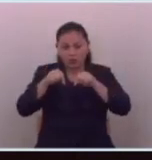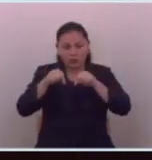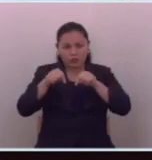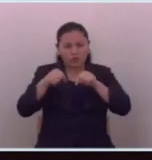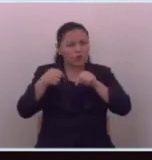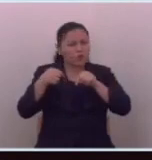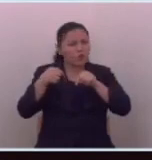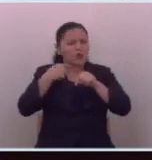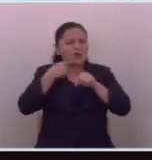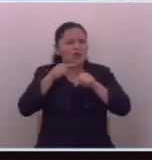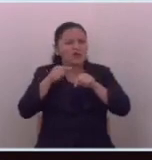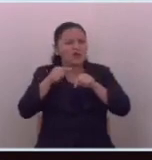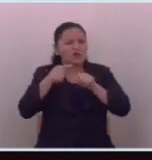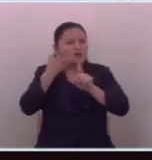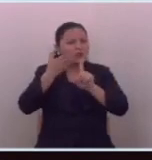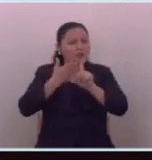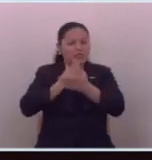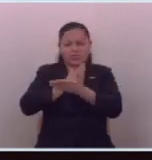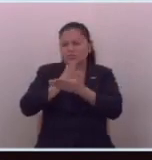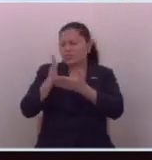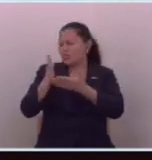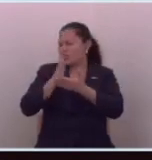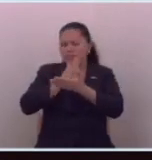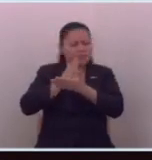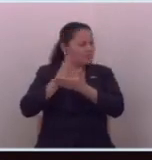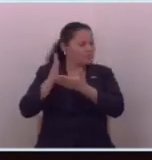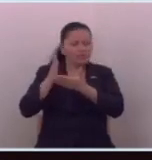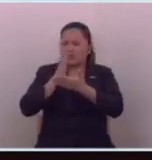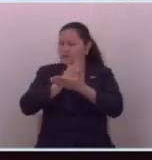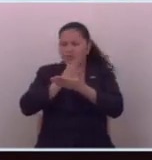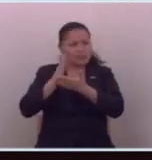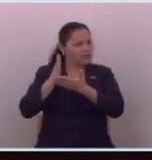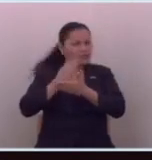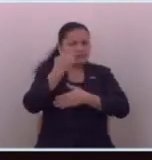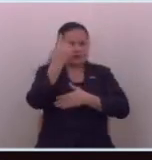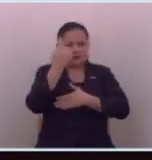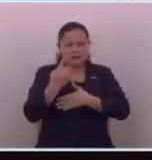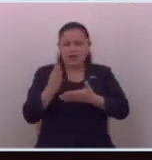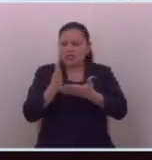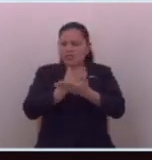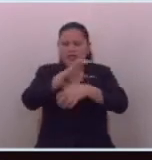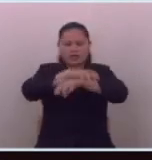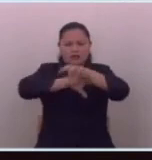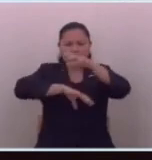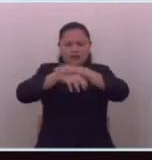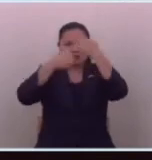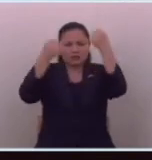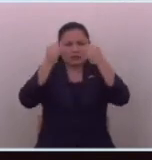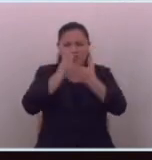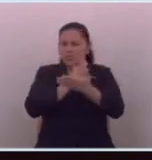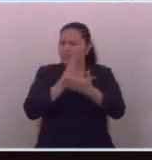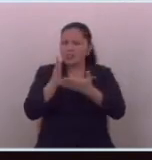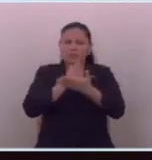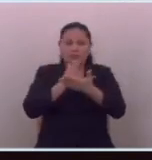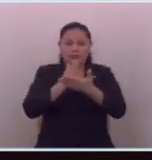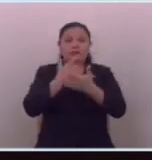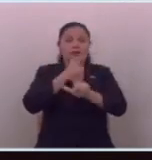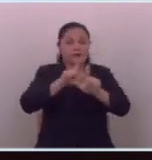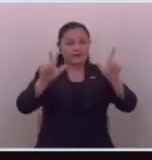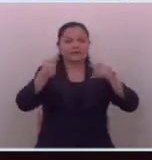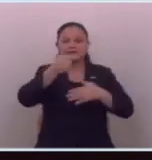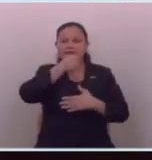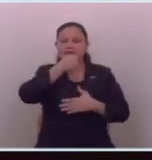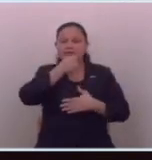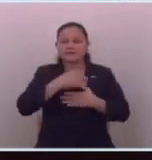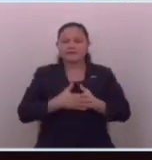ninguno ninguno ninguno absolutamente ninguno esa es libertad de